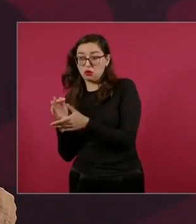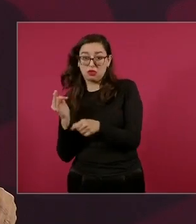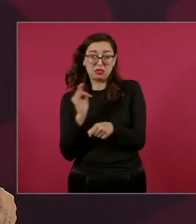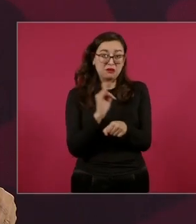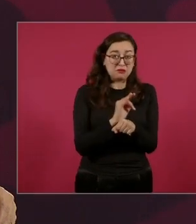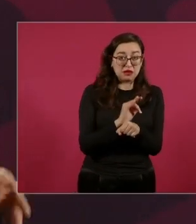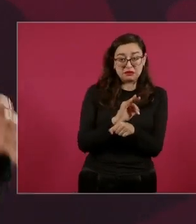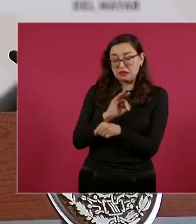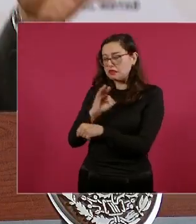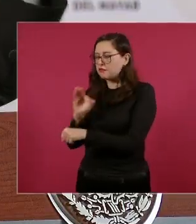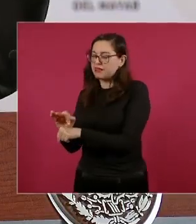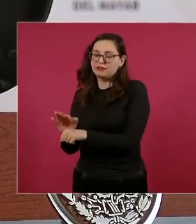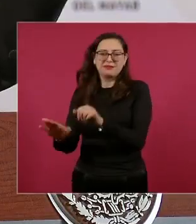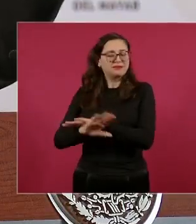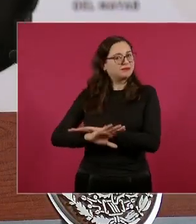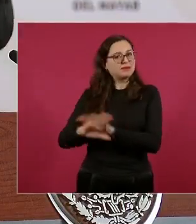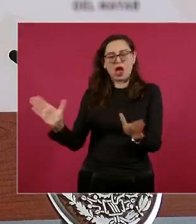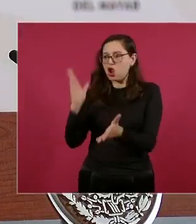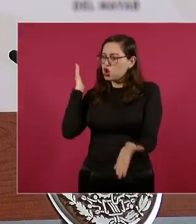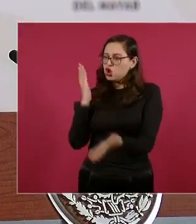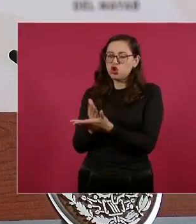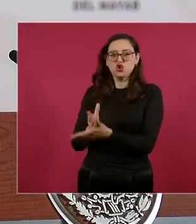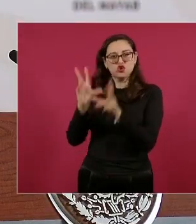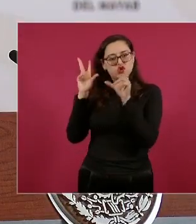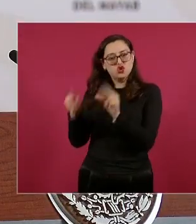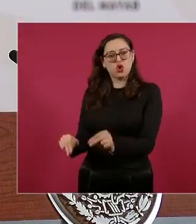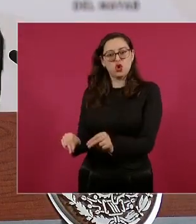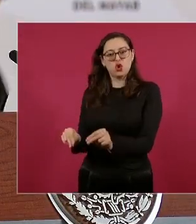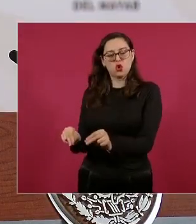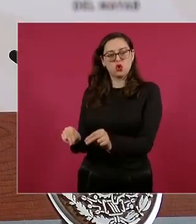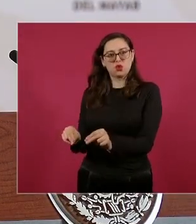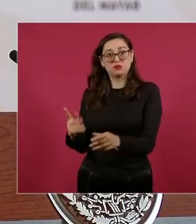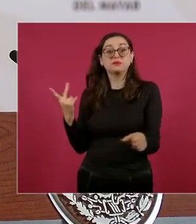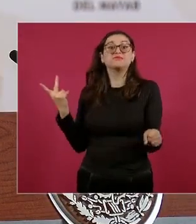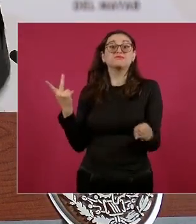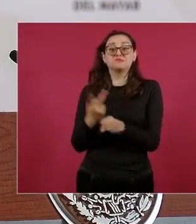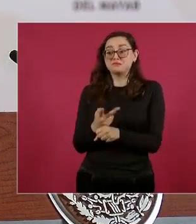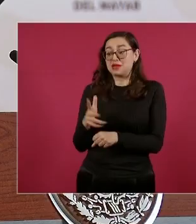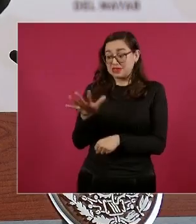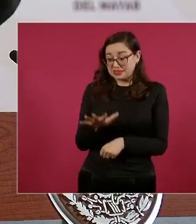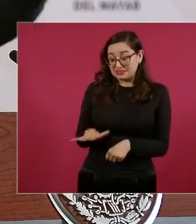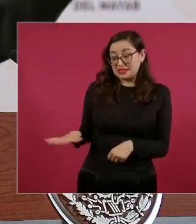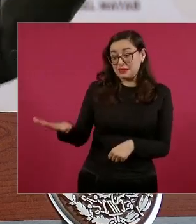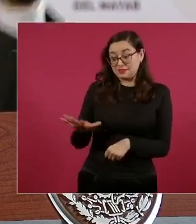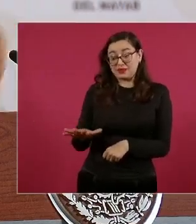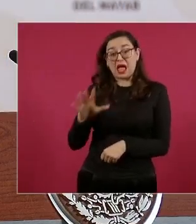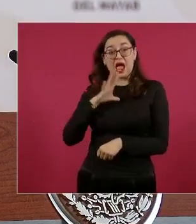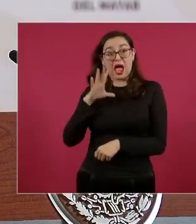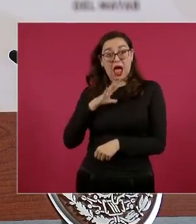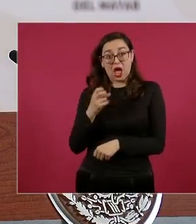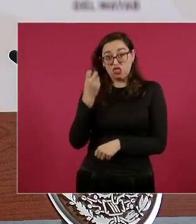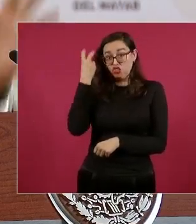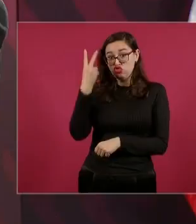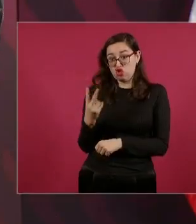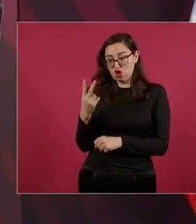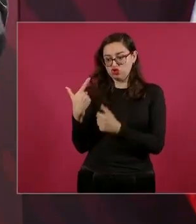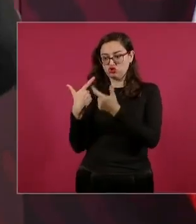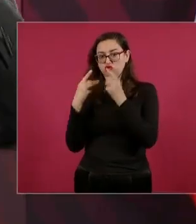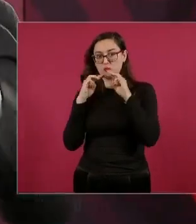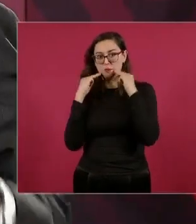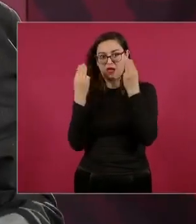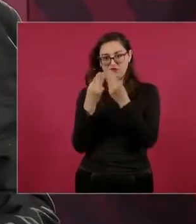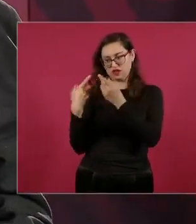Porque lo que está sucediendo en esa región de Chiapas es que hay dos grupos que están